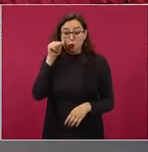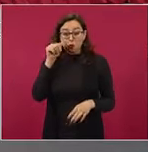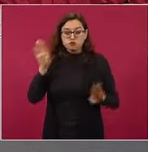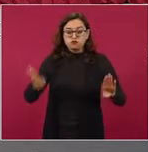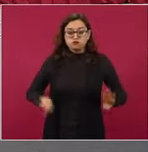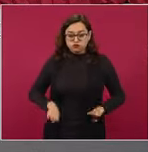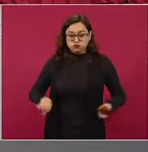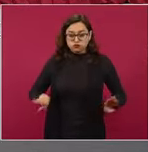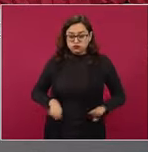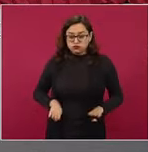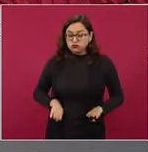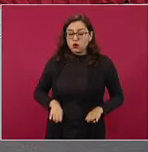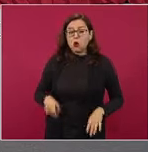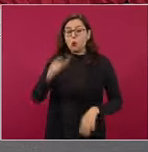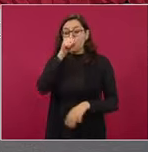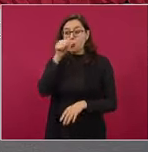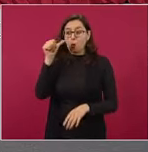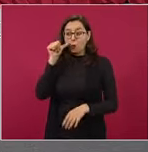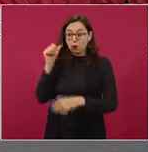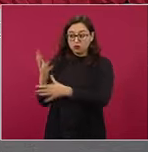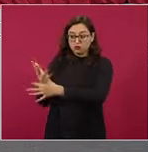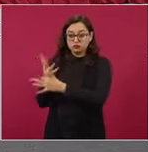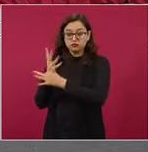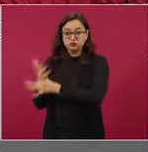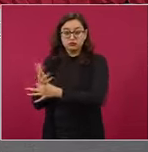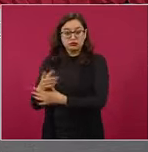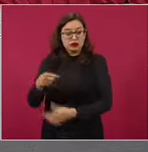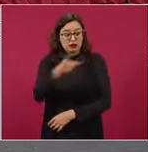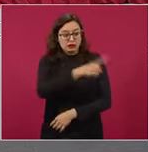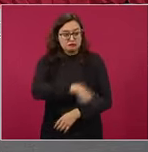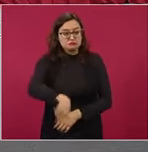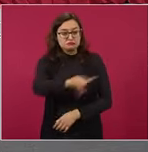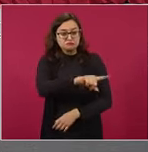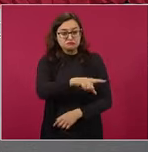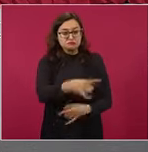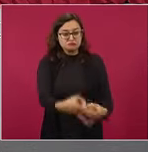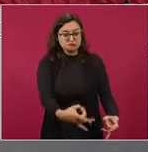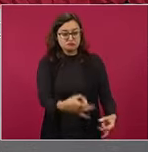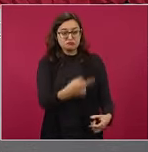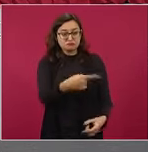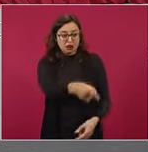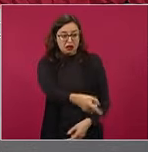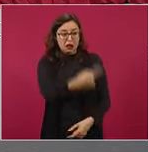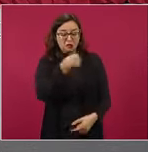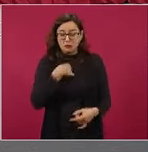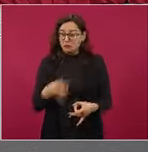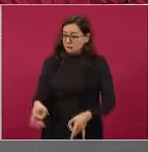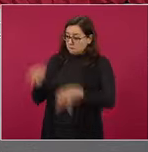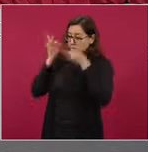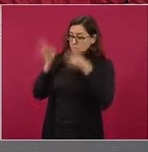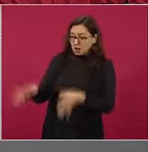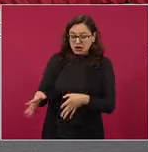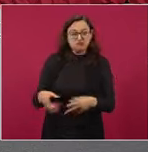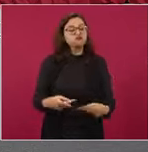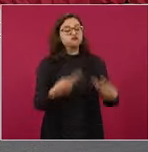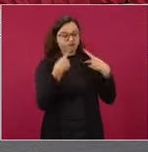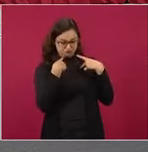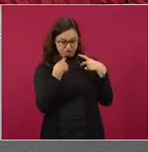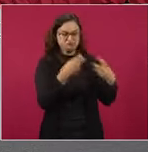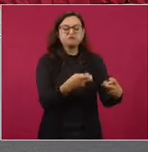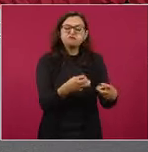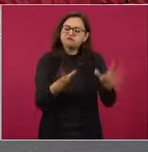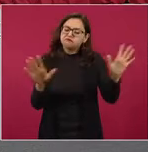el enemigo nos venza, nos robe, si tal es nuestro destino, pero nosotros